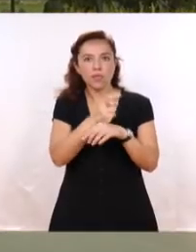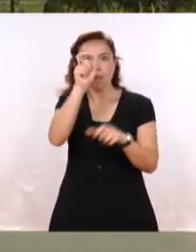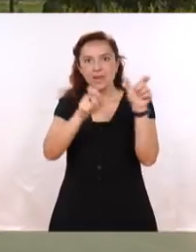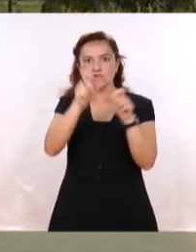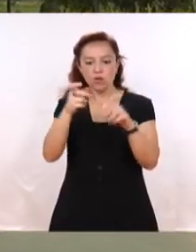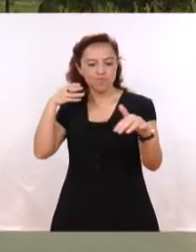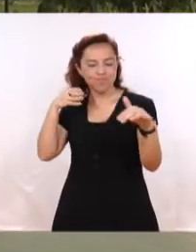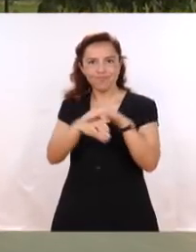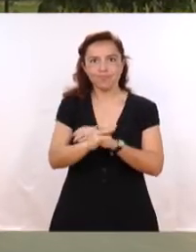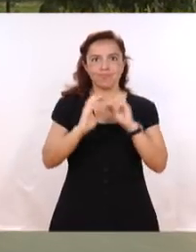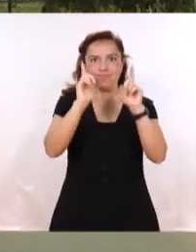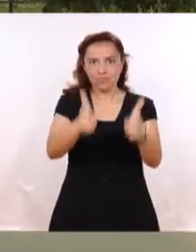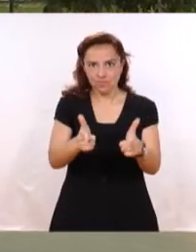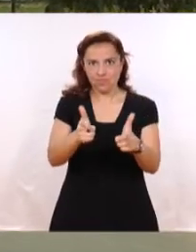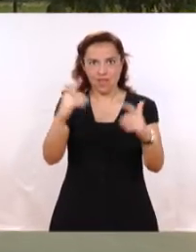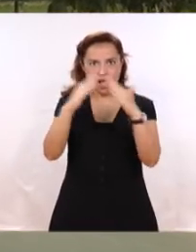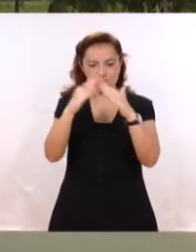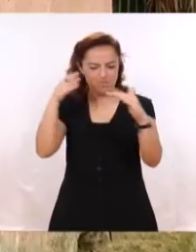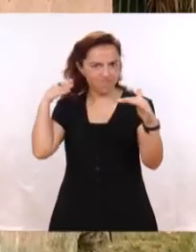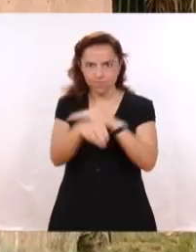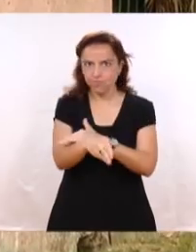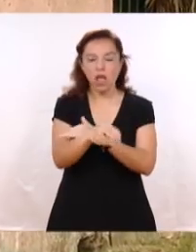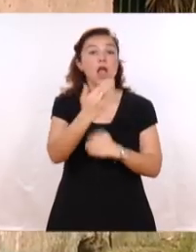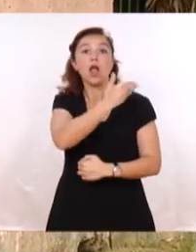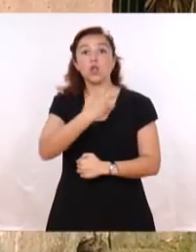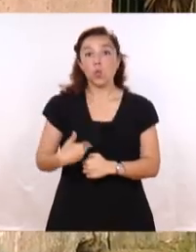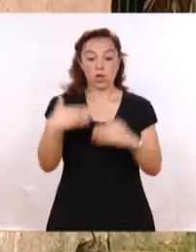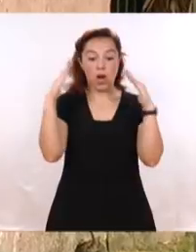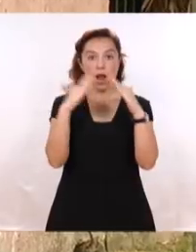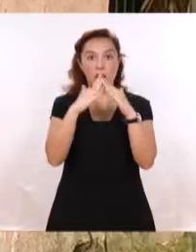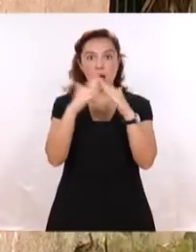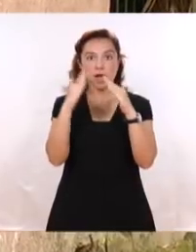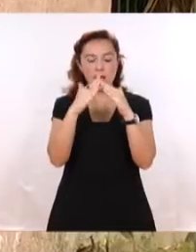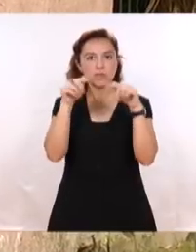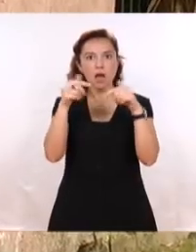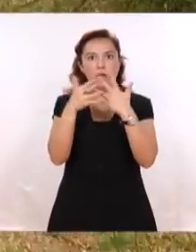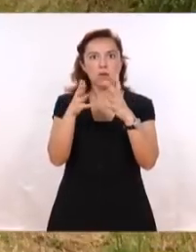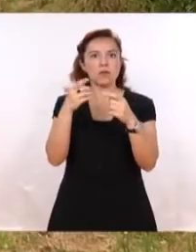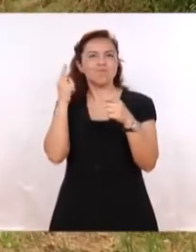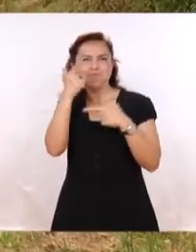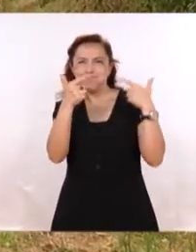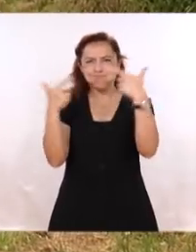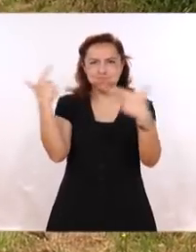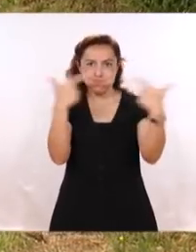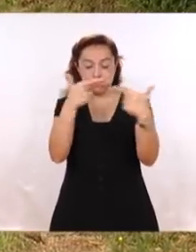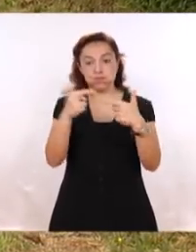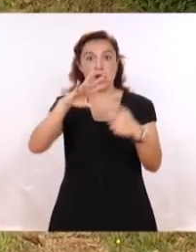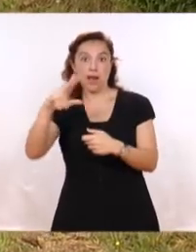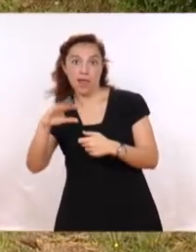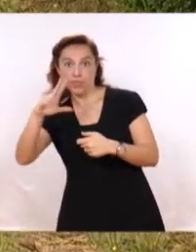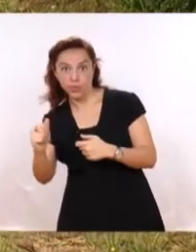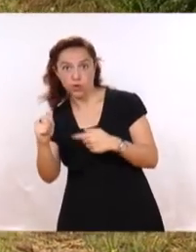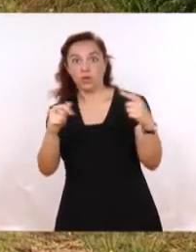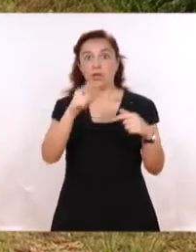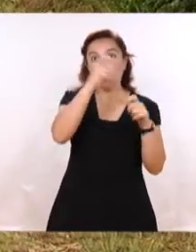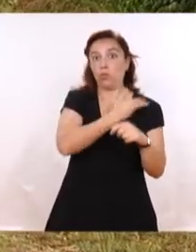robar Y redujeron a la familia con armas de fuego El dueño de la casa logró ahuyentar a los autores Y se originó un intercambio de disparos Al tiempo que